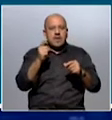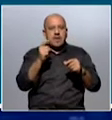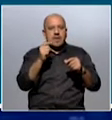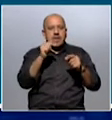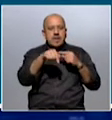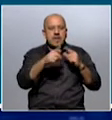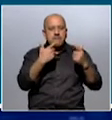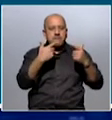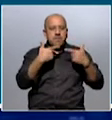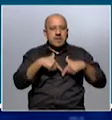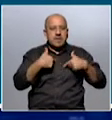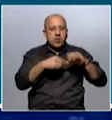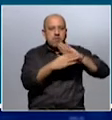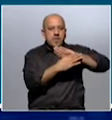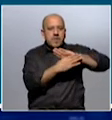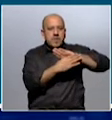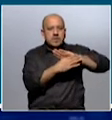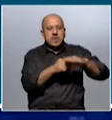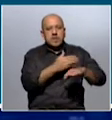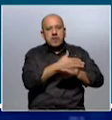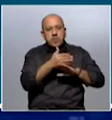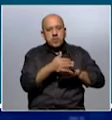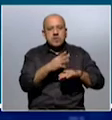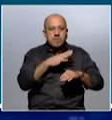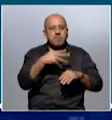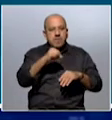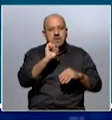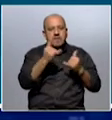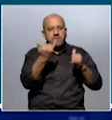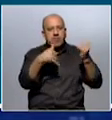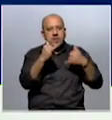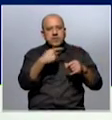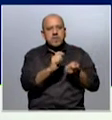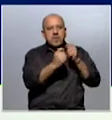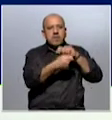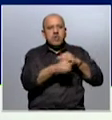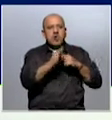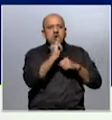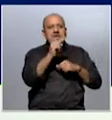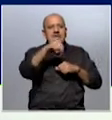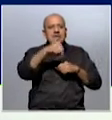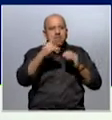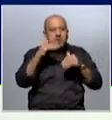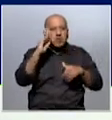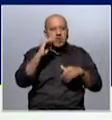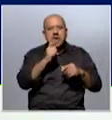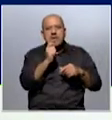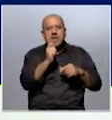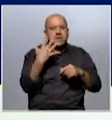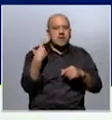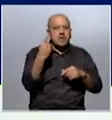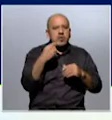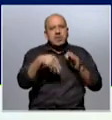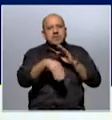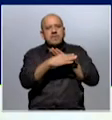ministerio. Poco después se supo o hubo más datos de cambios vinculados a Inmayores con respecto a quien lo dirige. Se fue